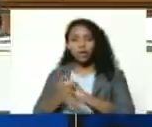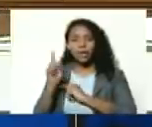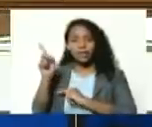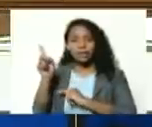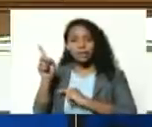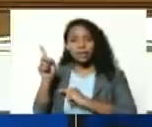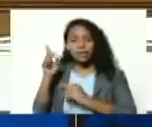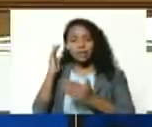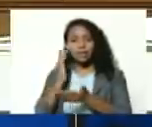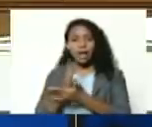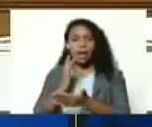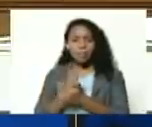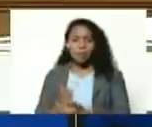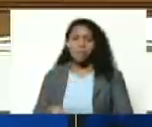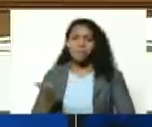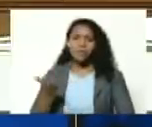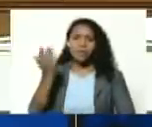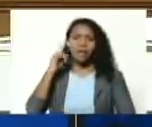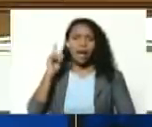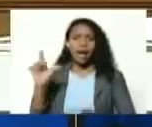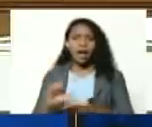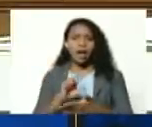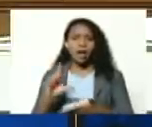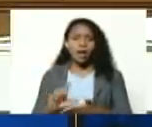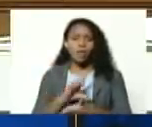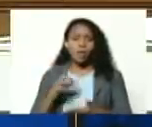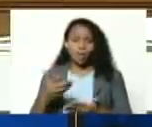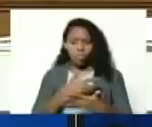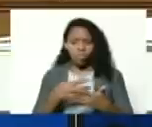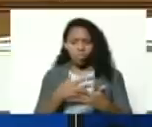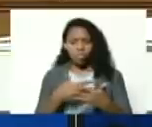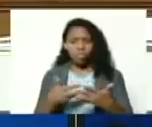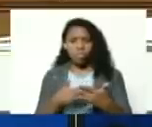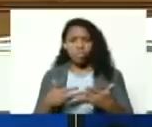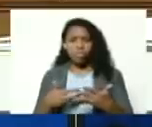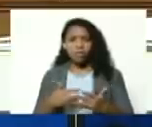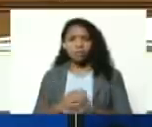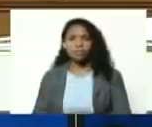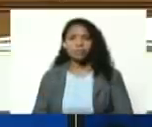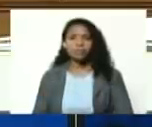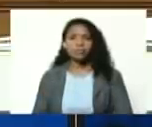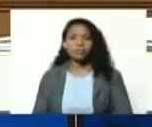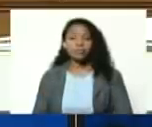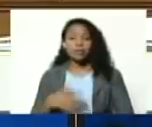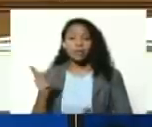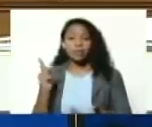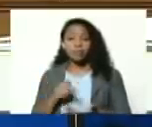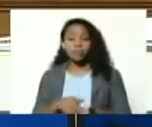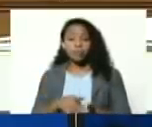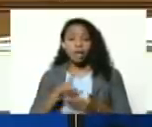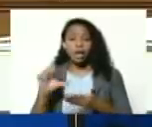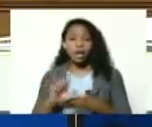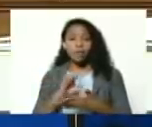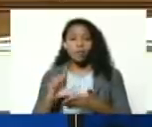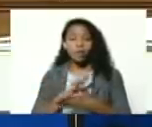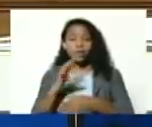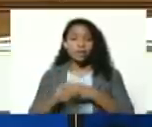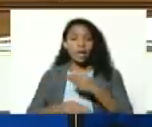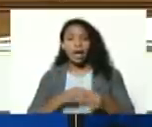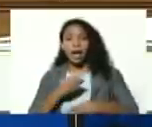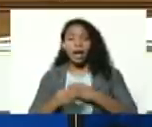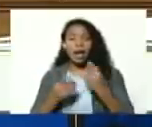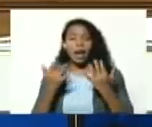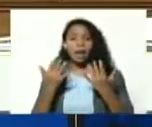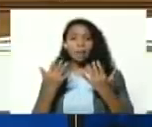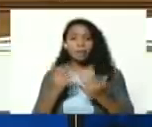siempre será importante el libro escrito el libro editado que llegue el libro que llegue el libro a las